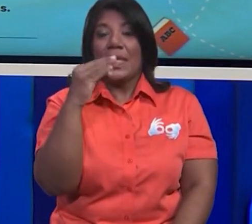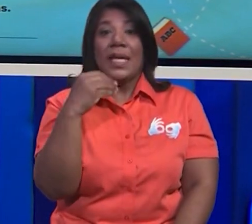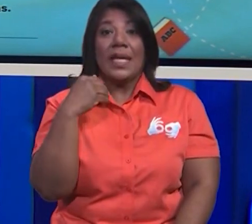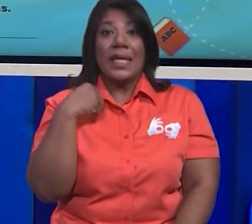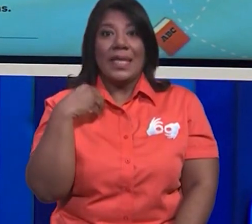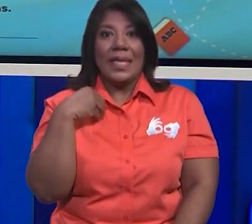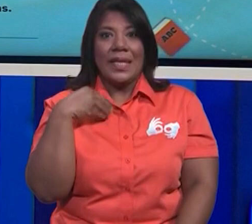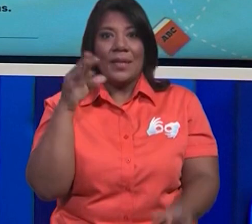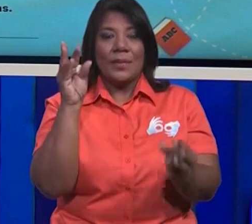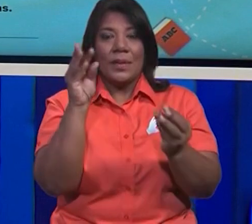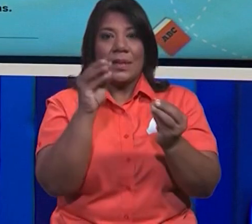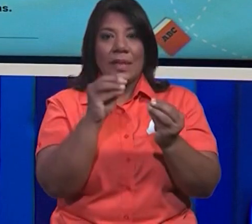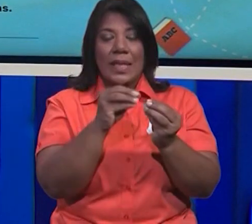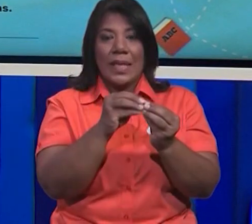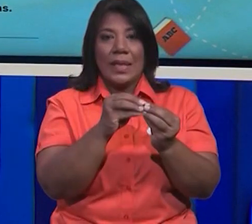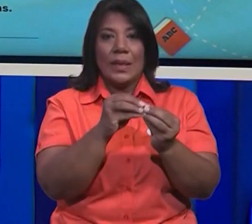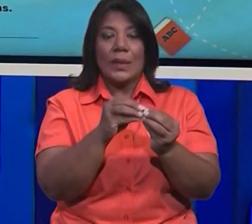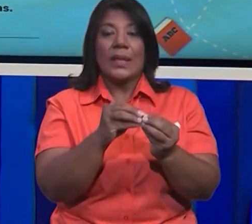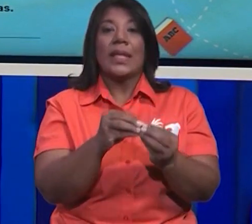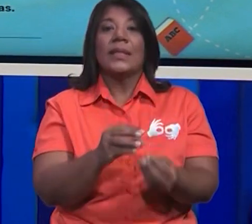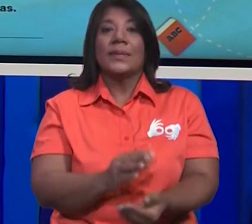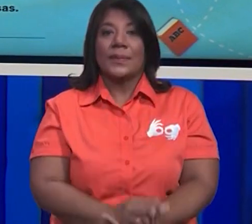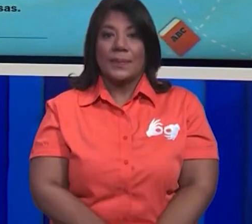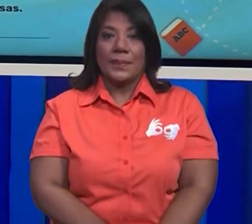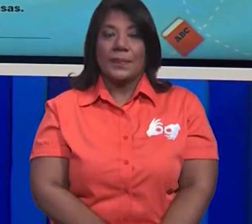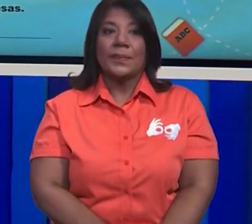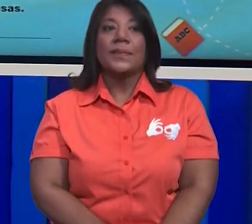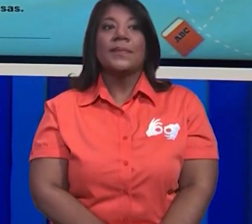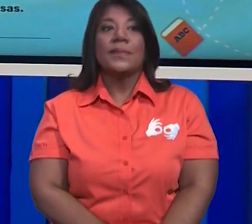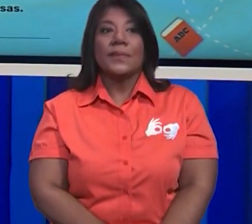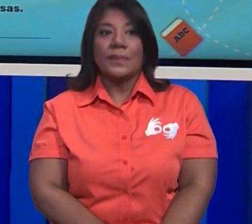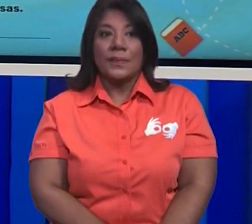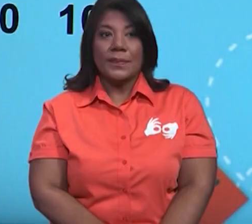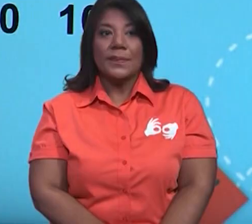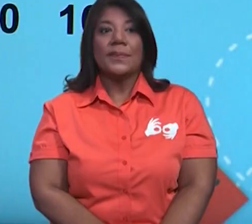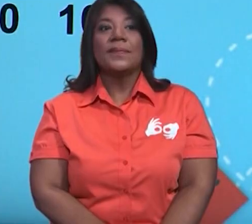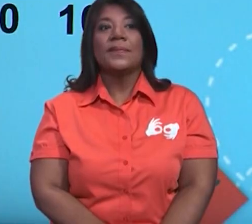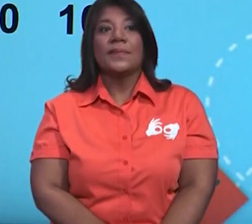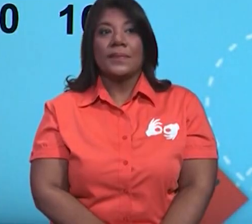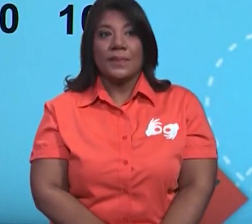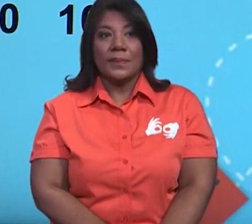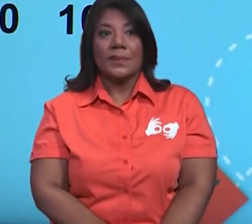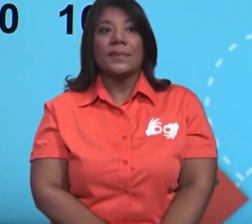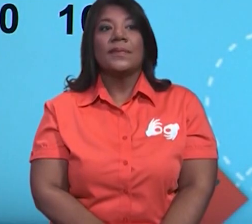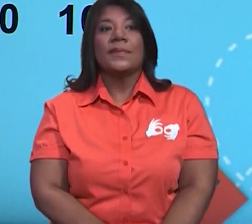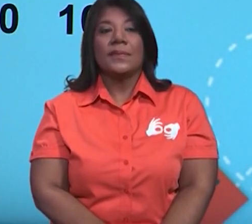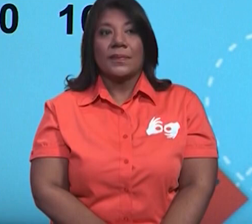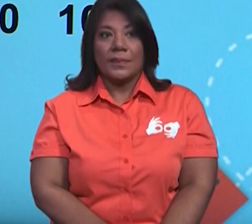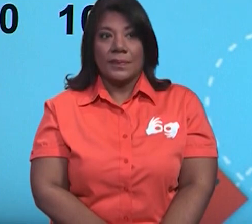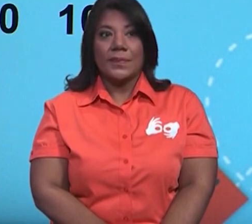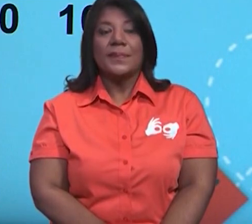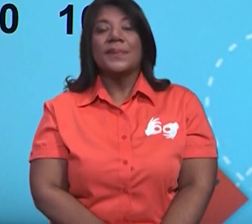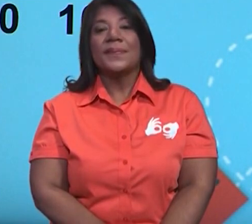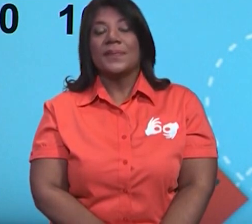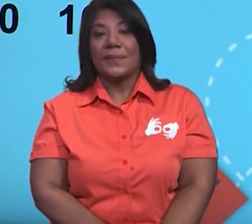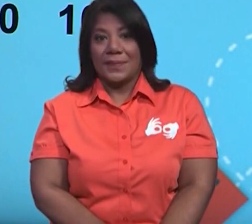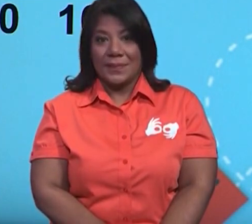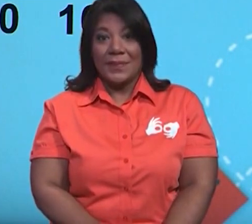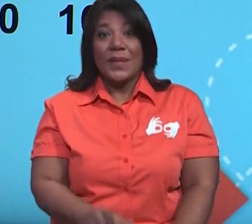total. Vamos a contar cuántos grupos hay. Contemos 1, 2, 3,